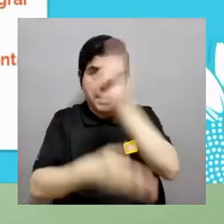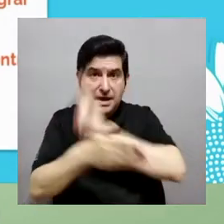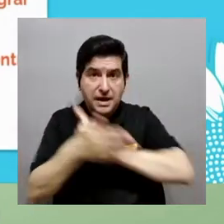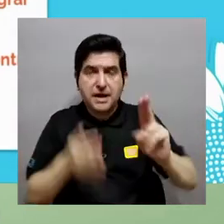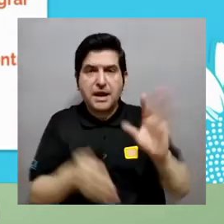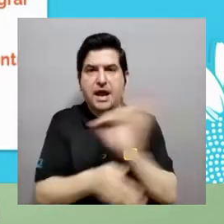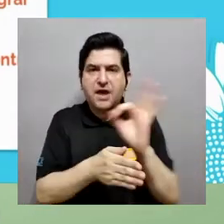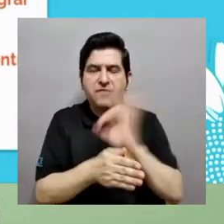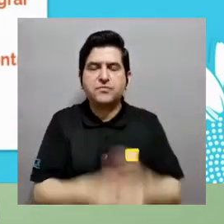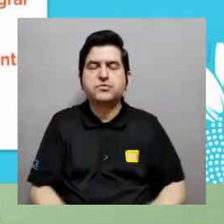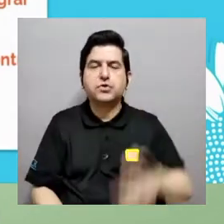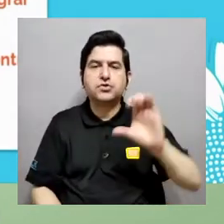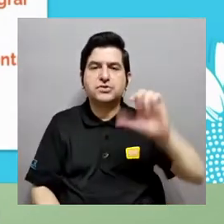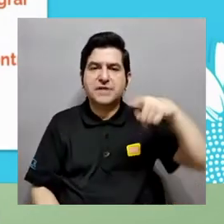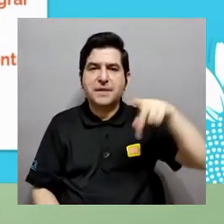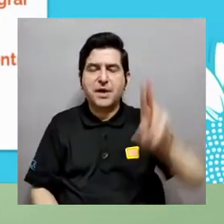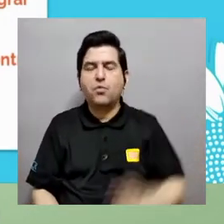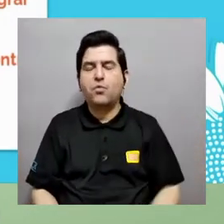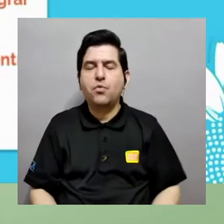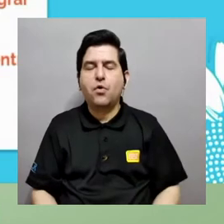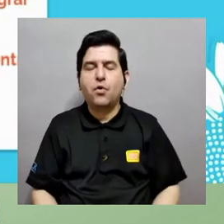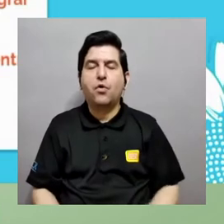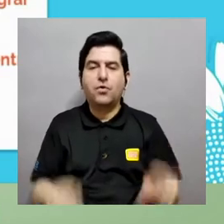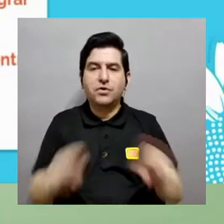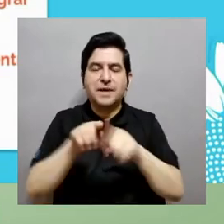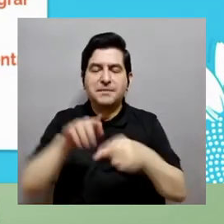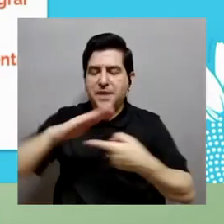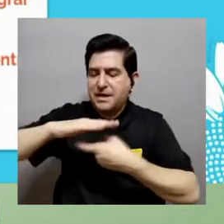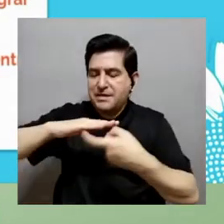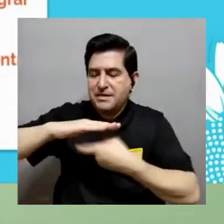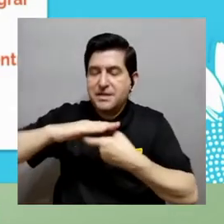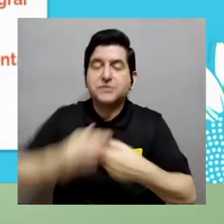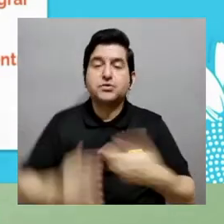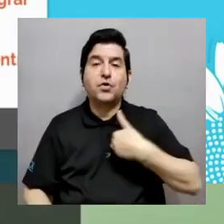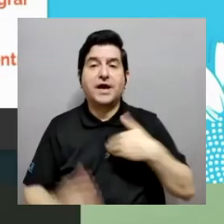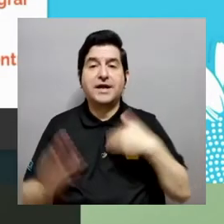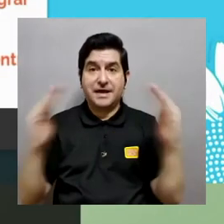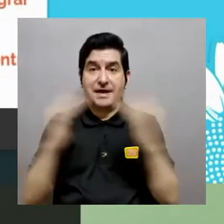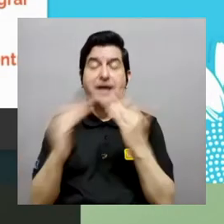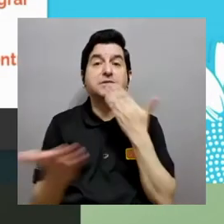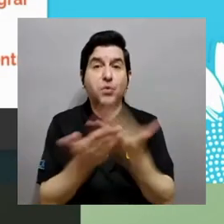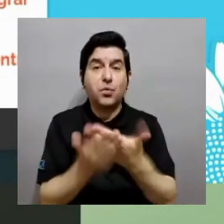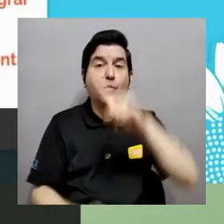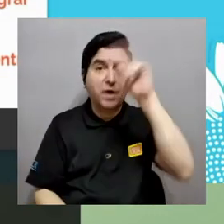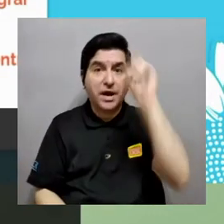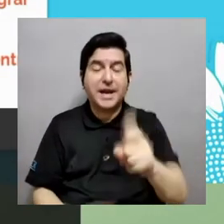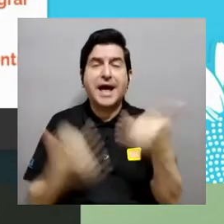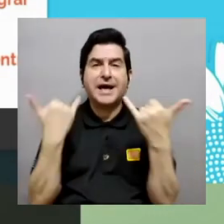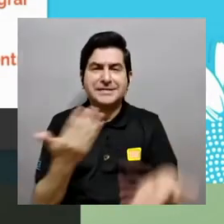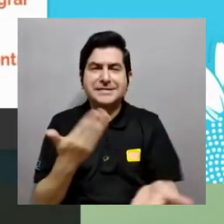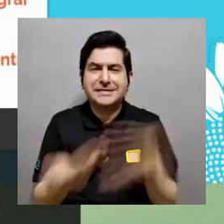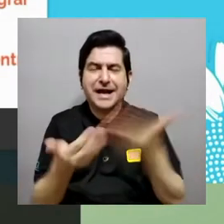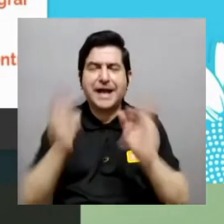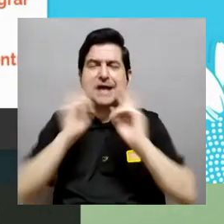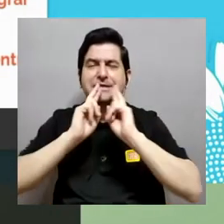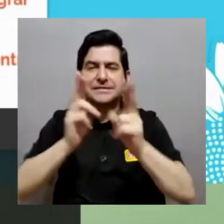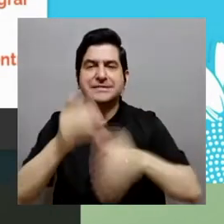chat dice ¿cómo imaginar una supercomputadora como la que está en la universidad en función de los CPUs discos duros que tenemos en casa?